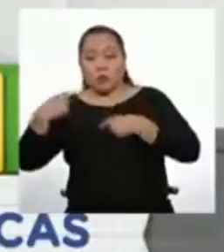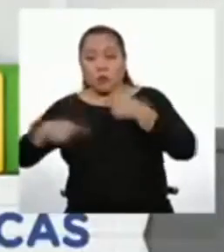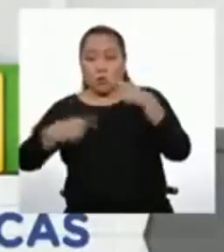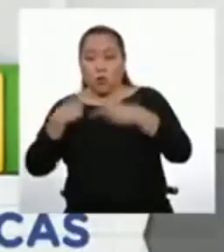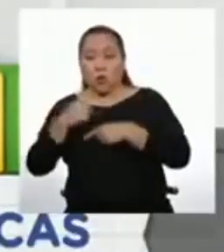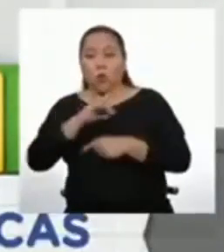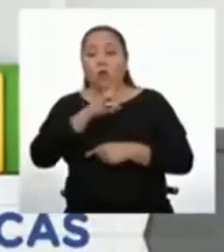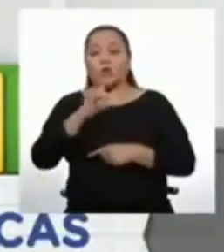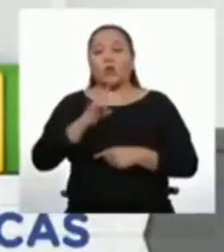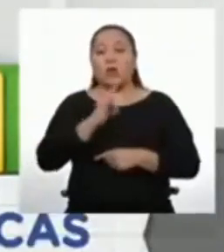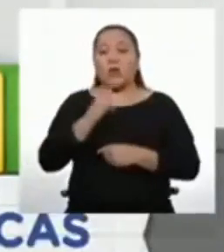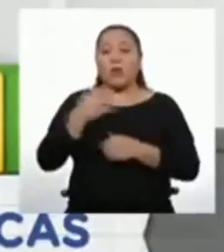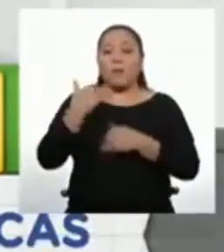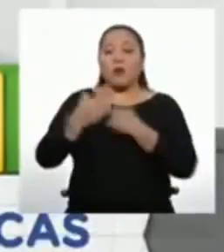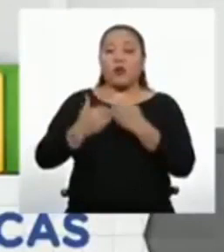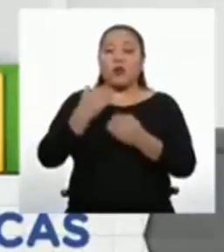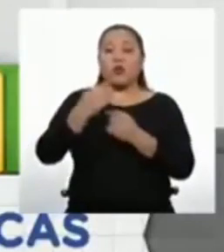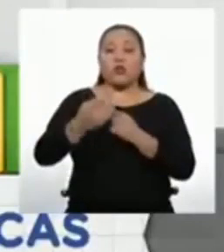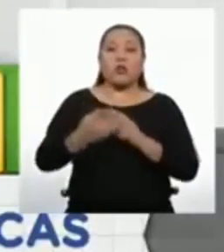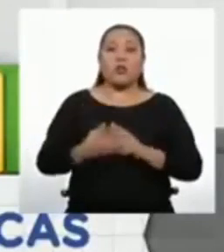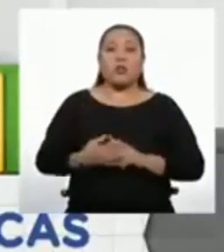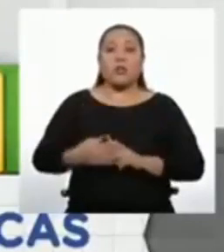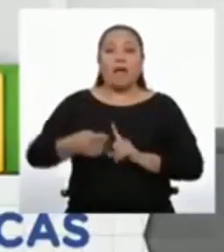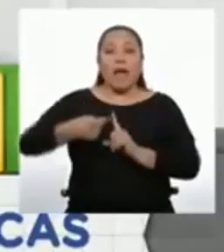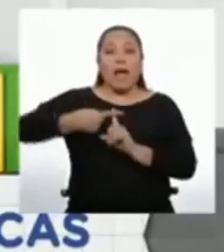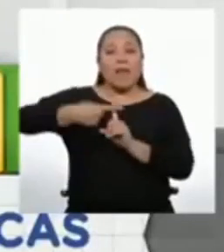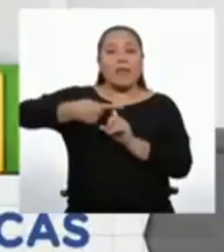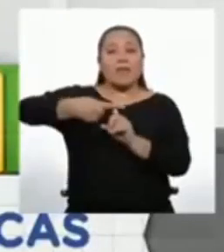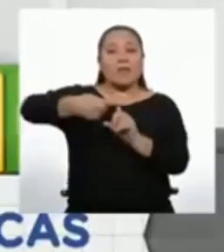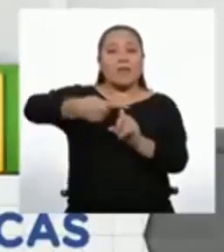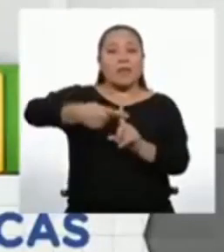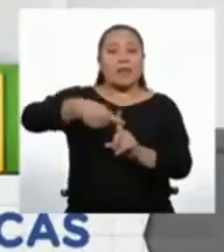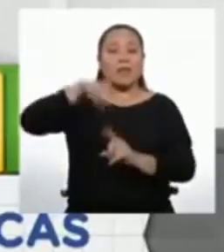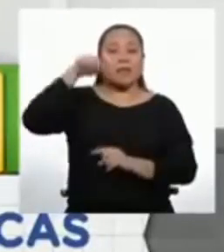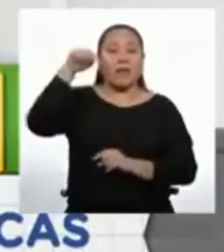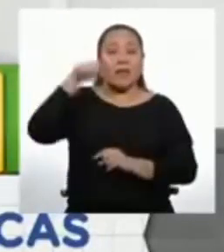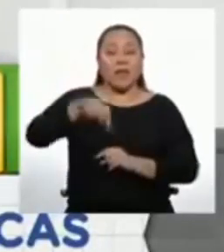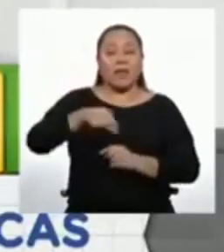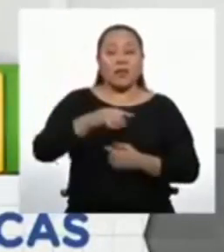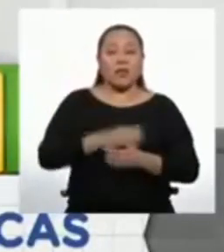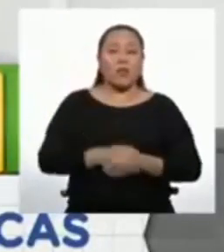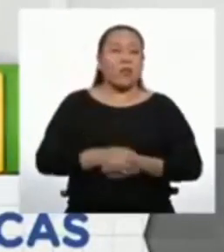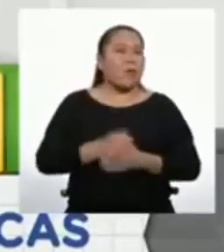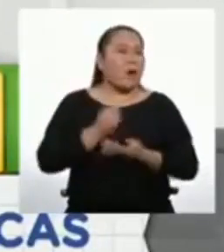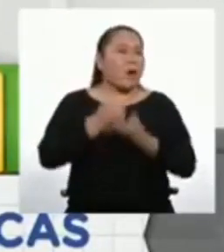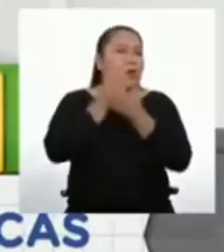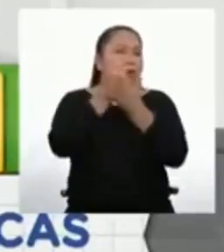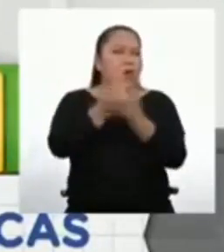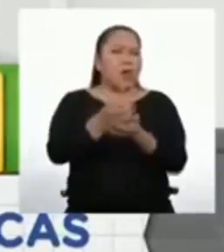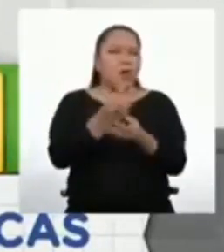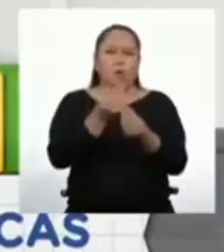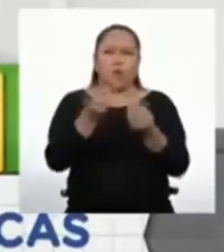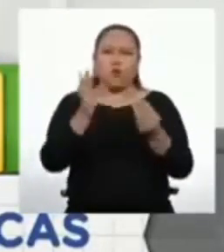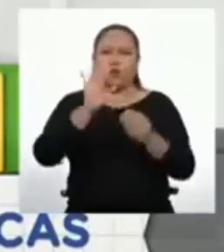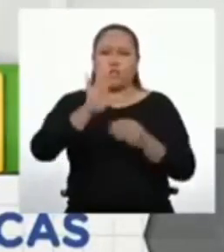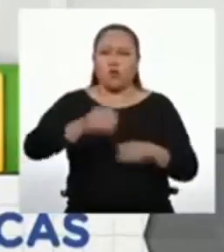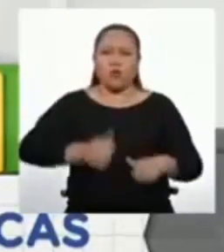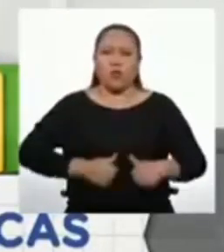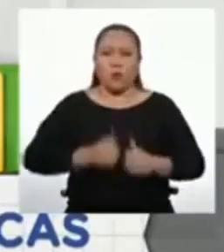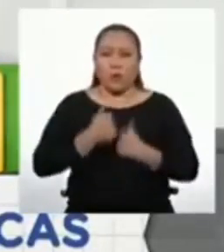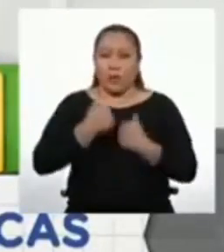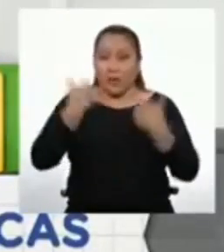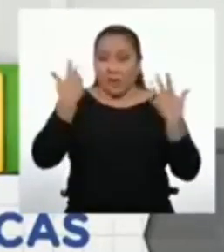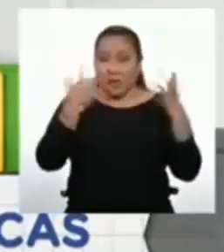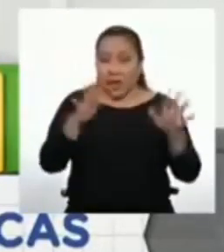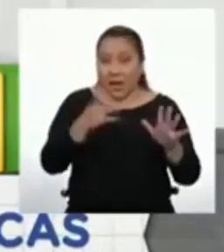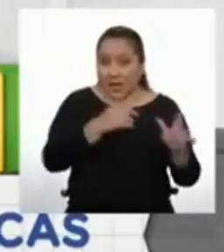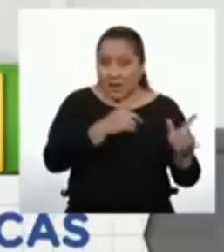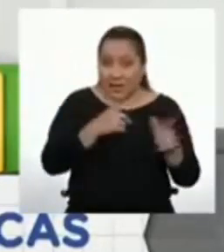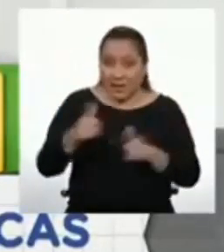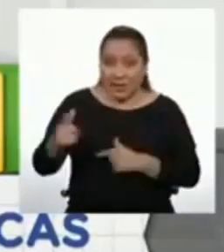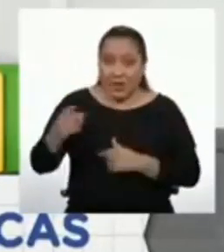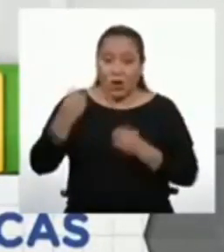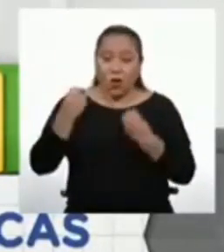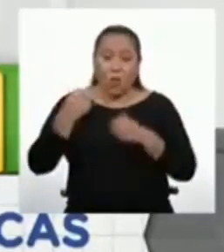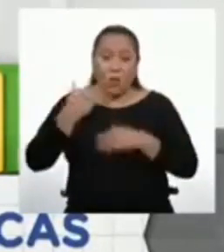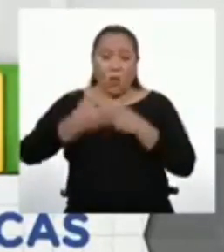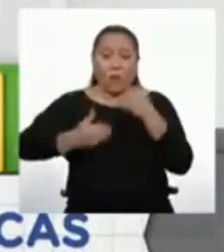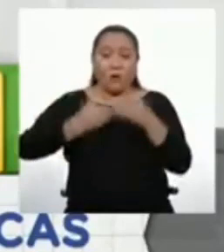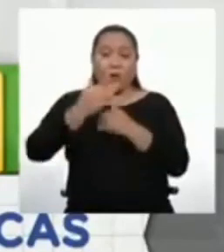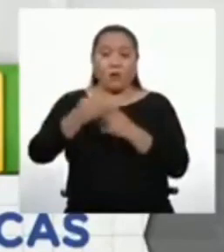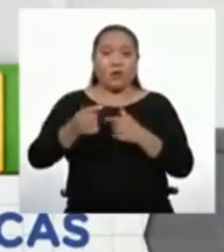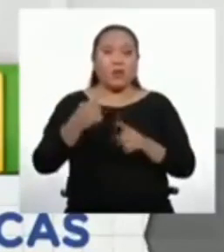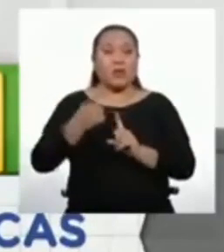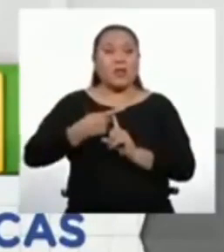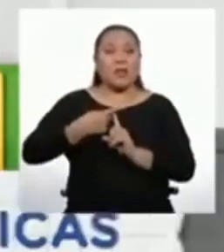progresiones aritméticas. Este aprendizaje será muy útil en nuestras vidas. ¿Listas y listos para saber cómo las progresiones